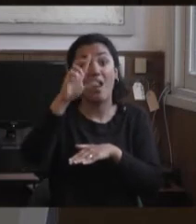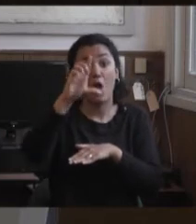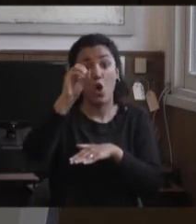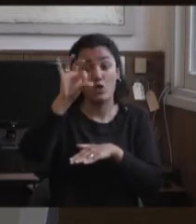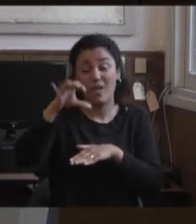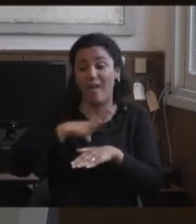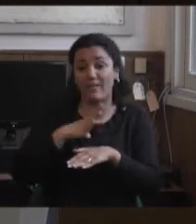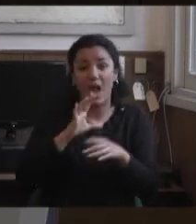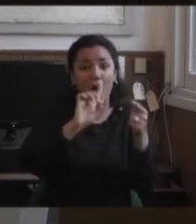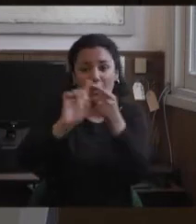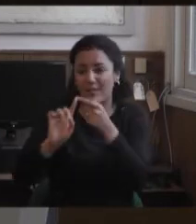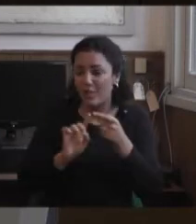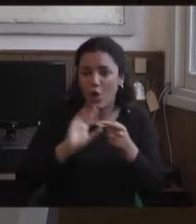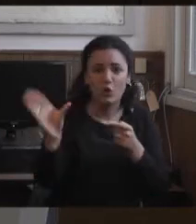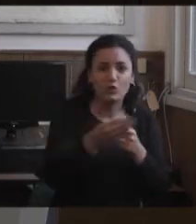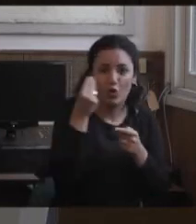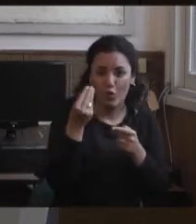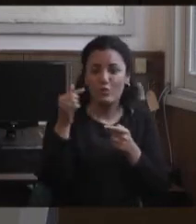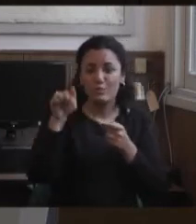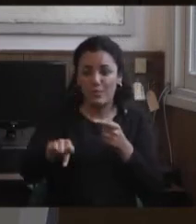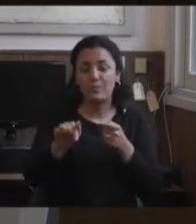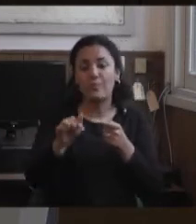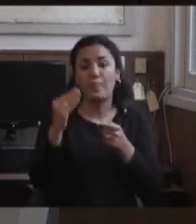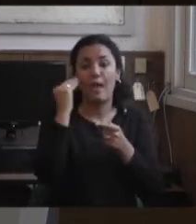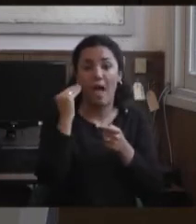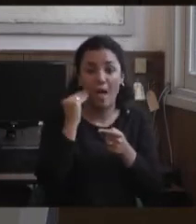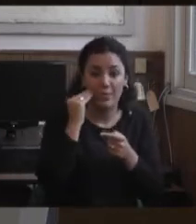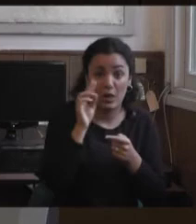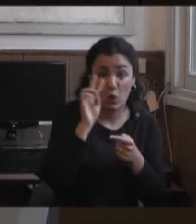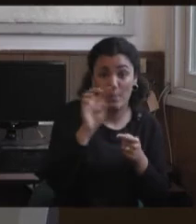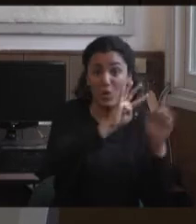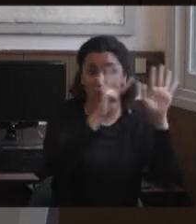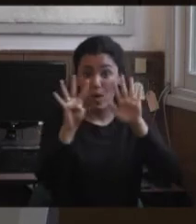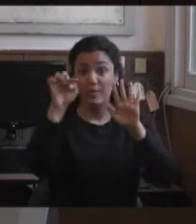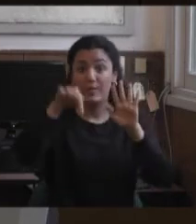se hace una jornada en abril del 2009 en Buenos Aires, ahí vino María José,